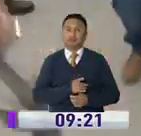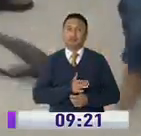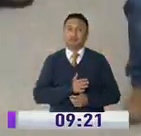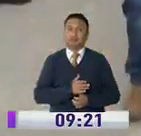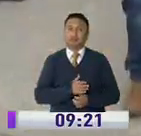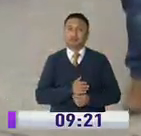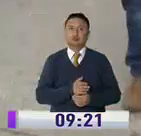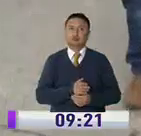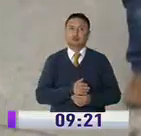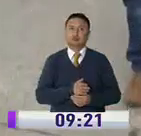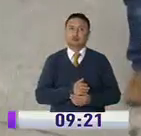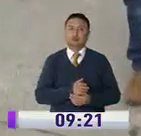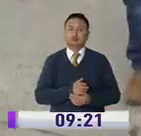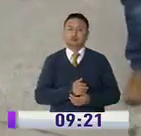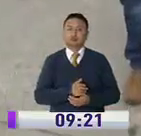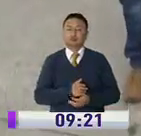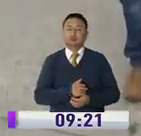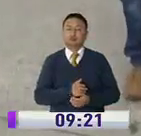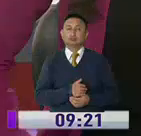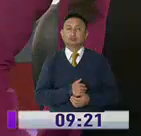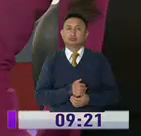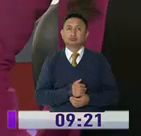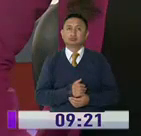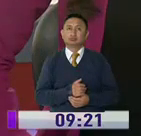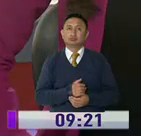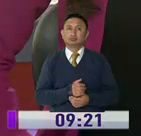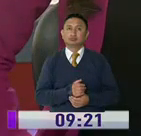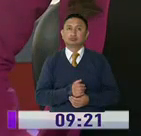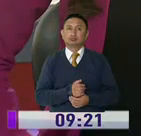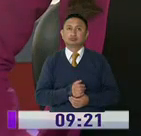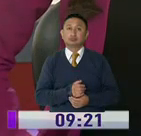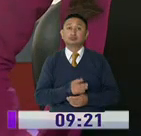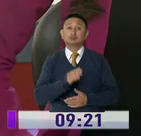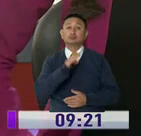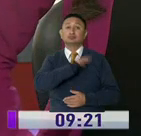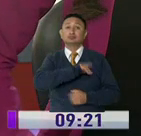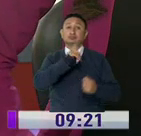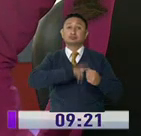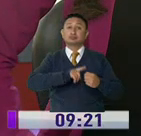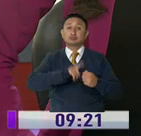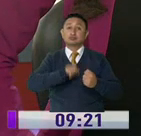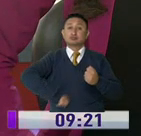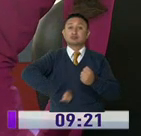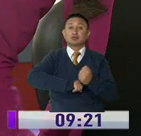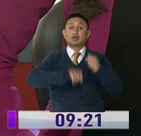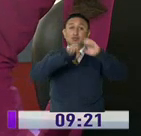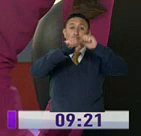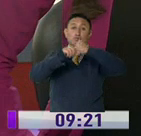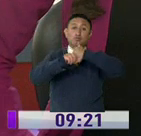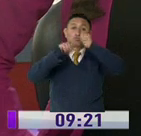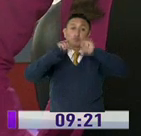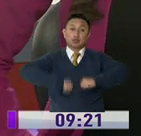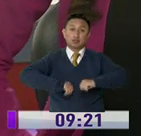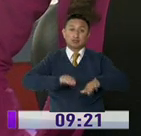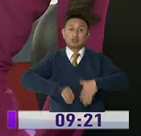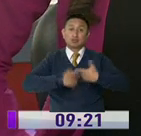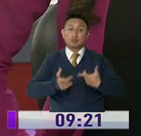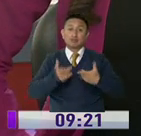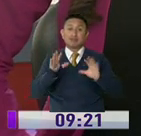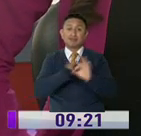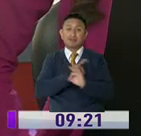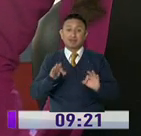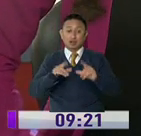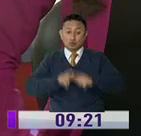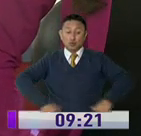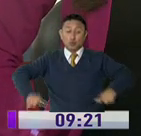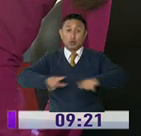El Oro, informó. Richard Ceballos. El municipio de Quito, con el apoyo de la empresa privada, procederá a desinfectar